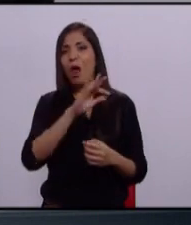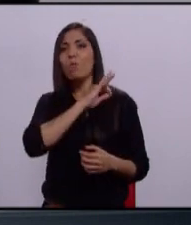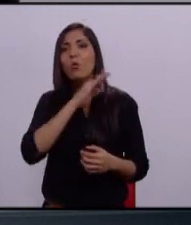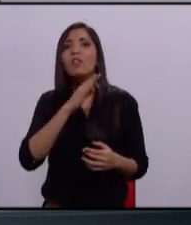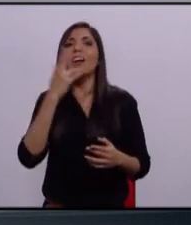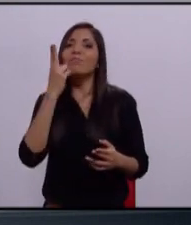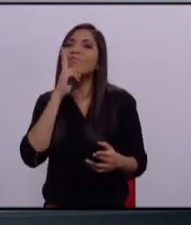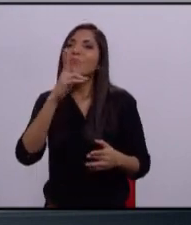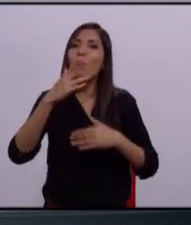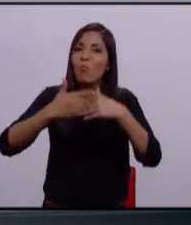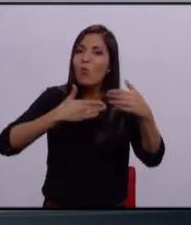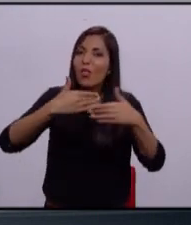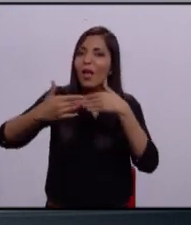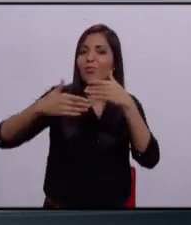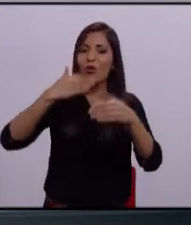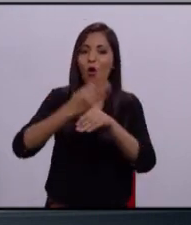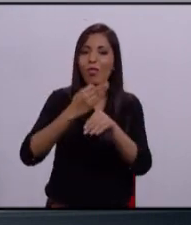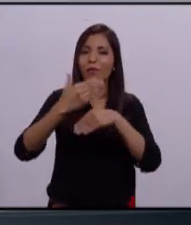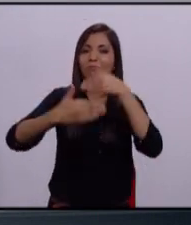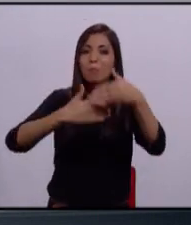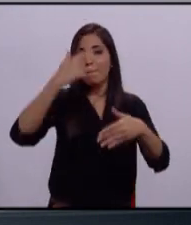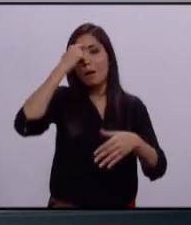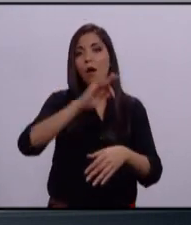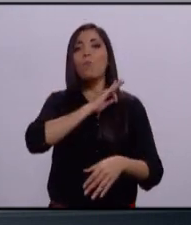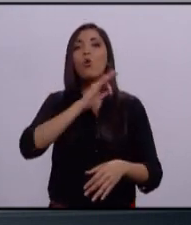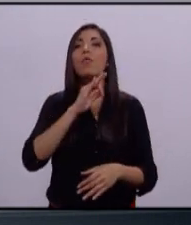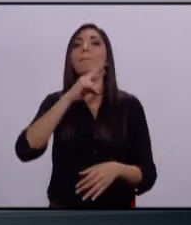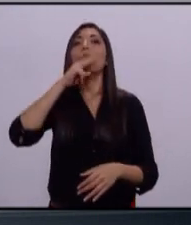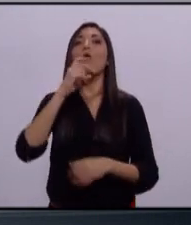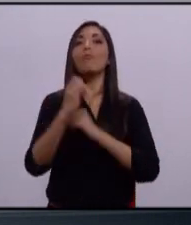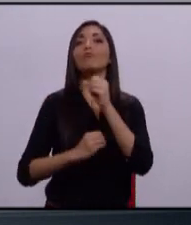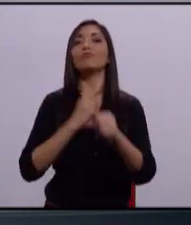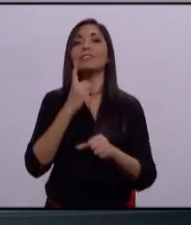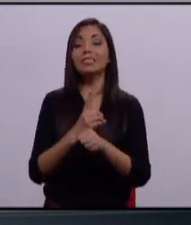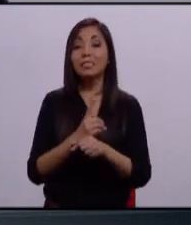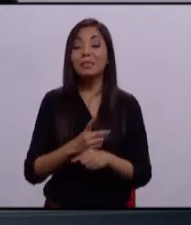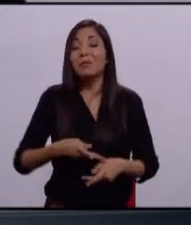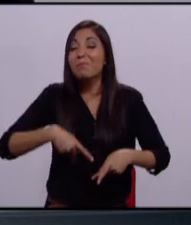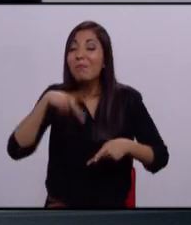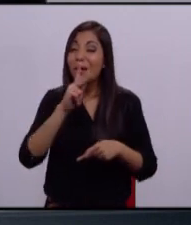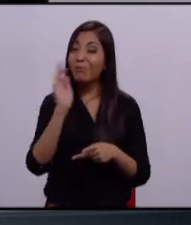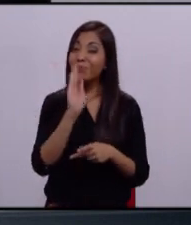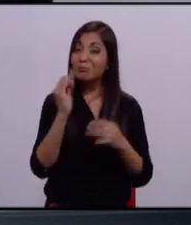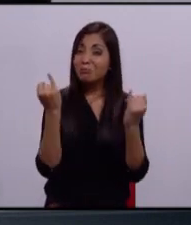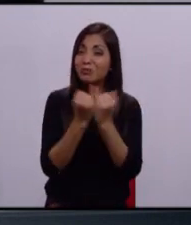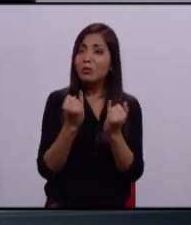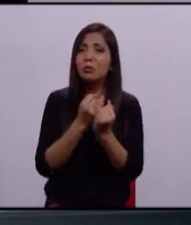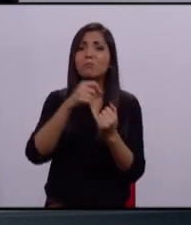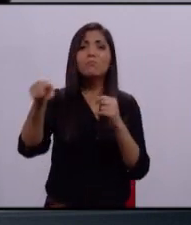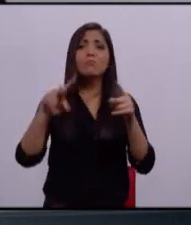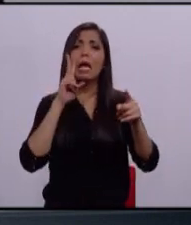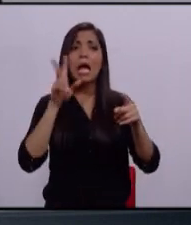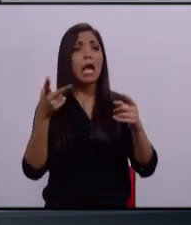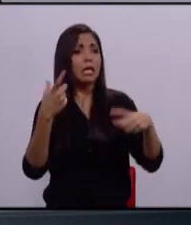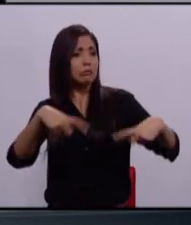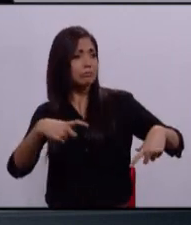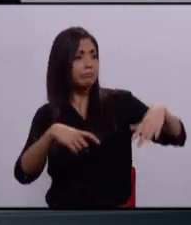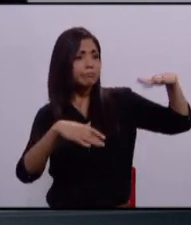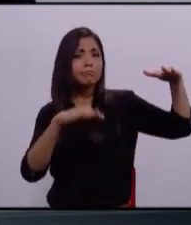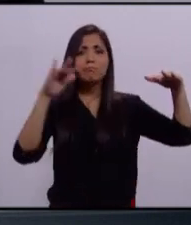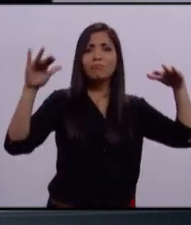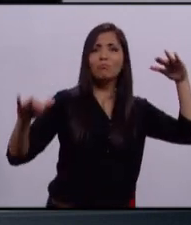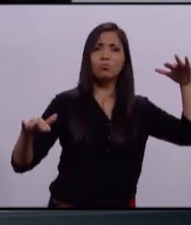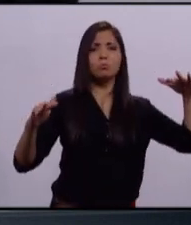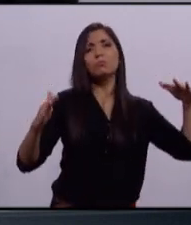tecnología y entonces poder competir con mejores oportunidades. Pero mientras siga habiendo tantas colonias y tanta desigualdad en este municipio,